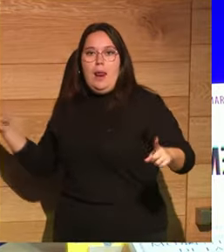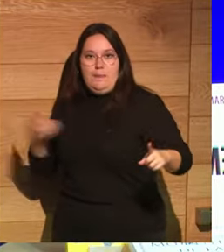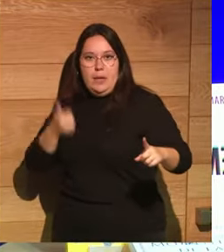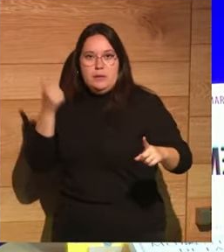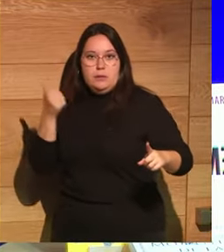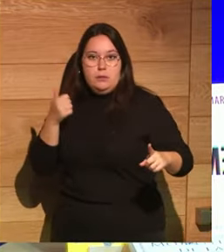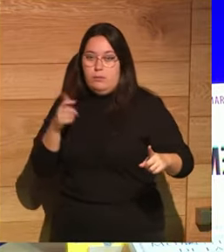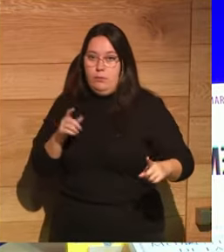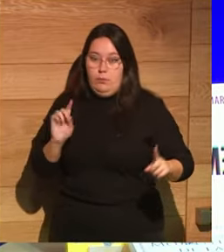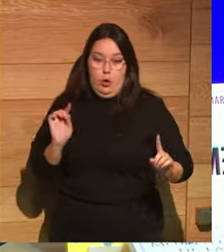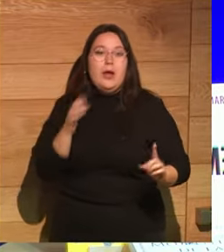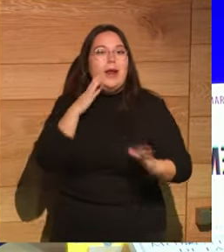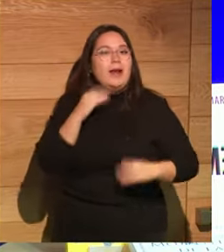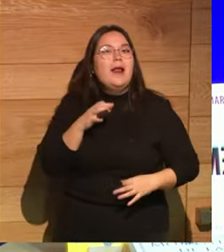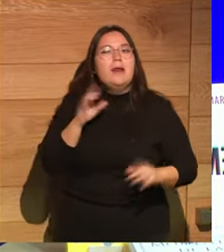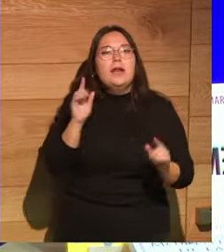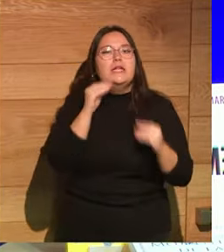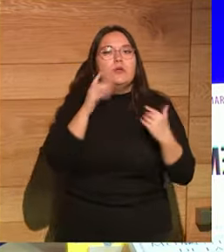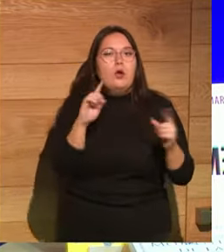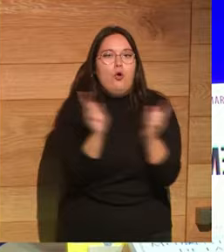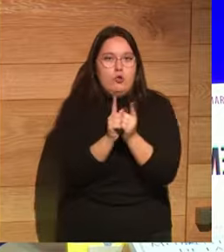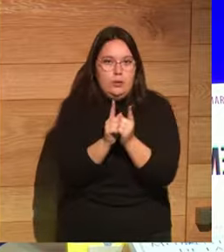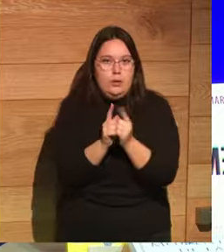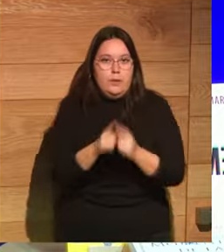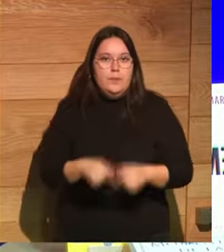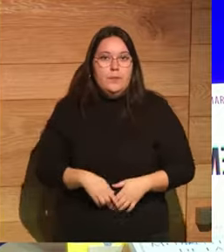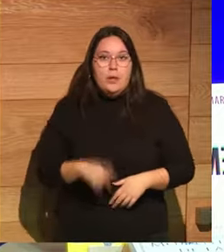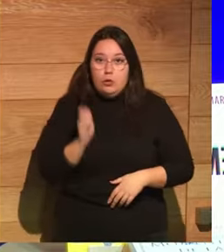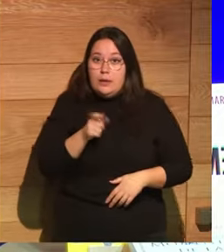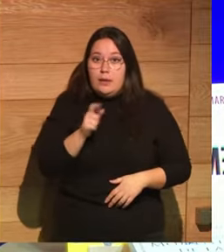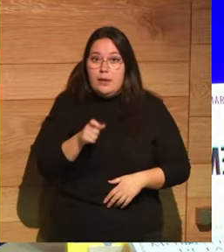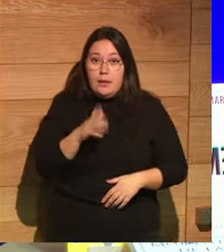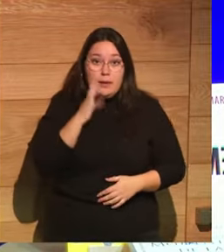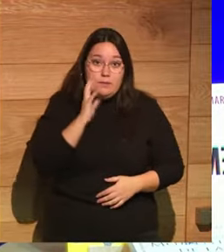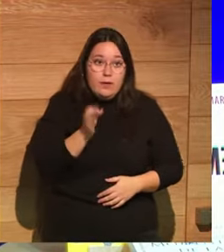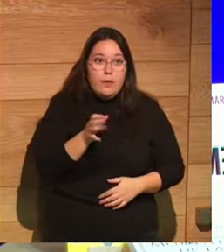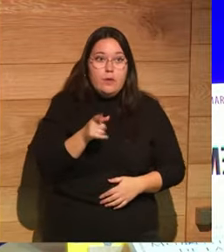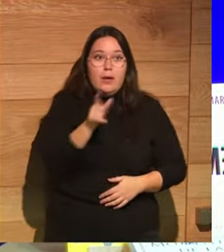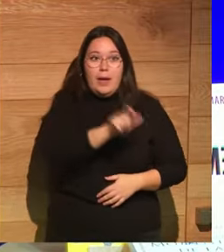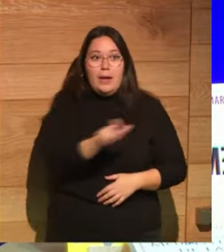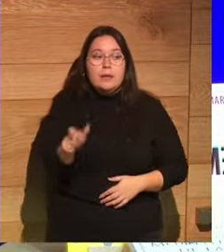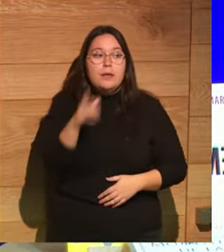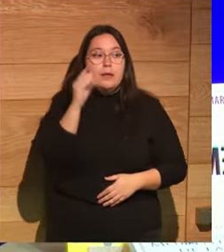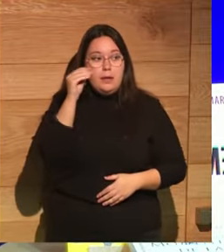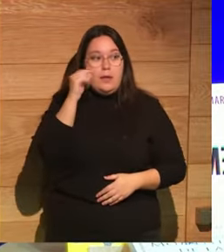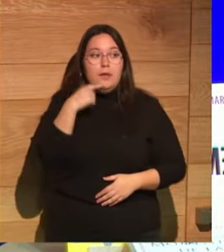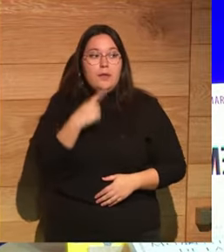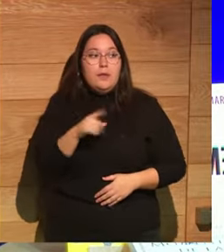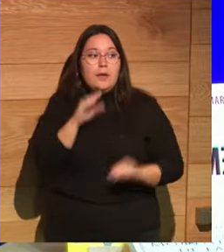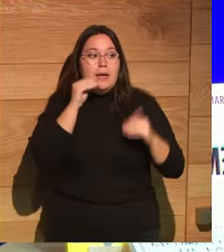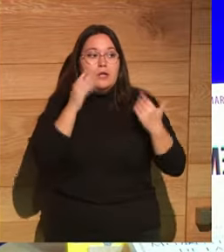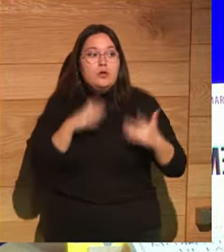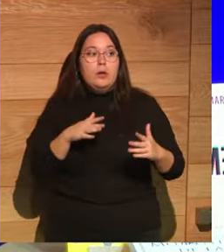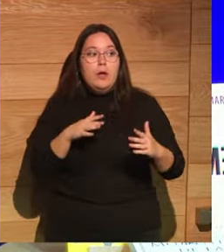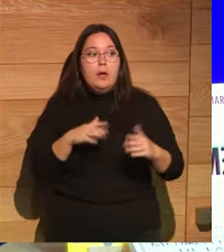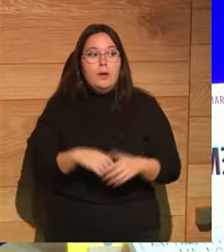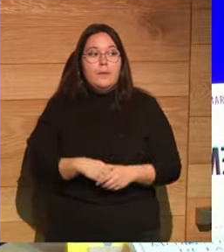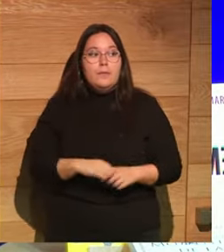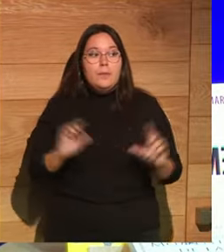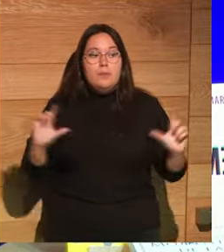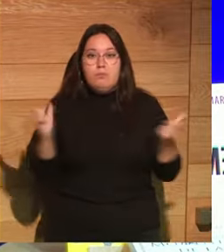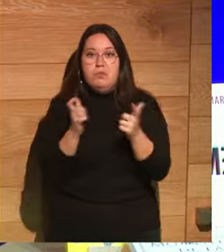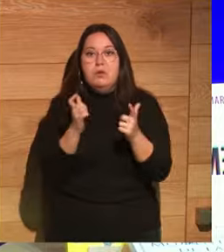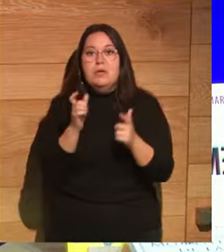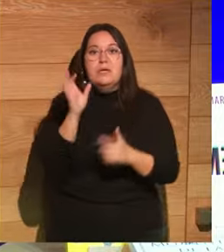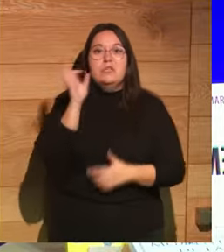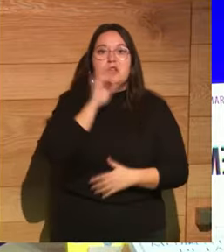en realidad era y que bueno hay toda una hay una tendencia totalmente esto es cierto de gente que dice eso que la historia se condensó